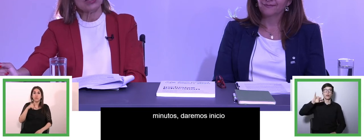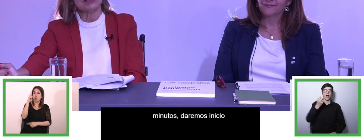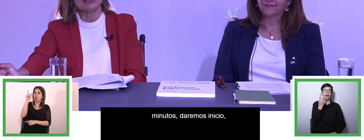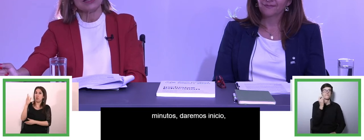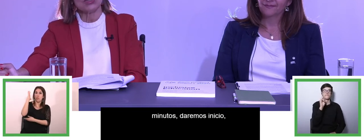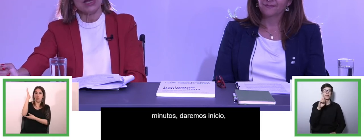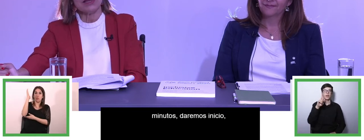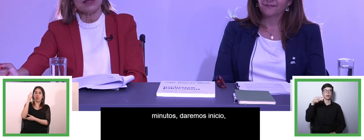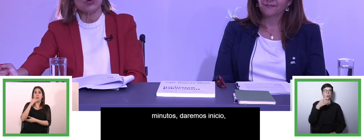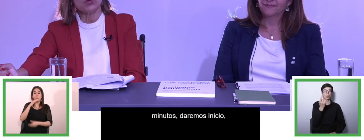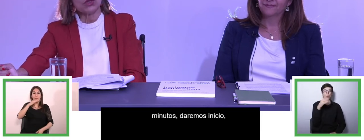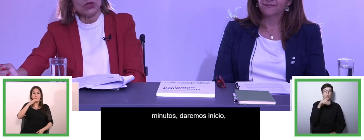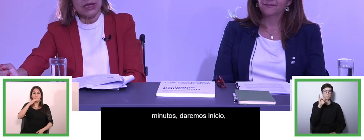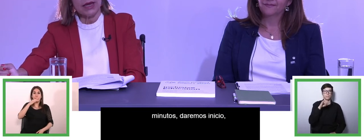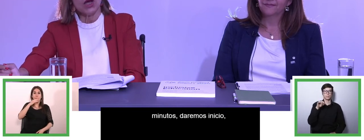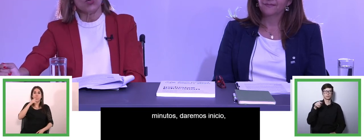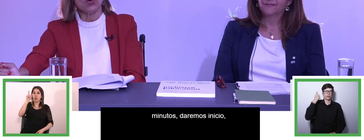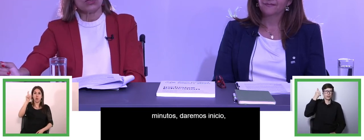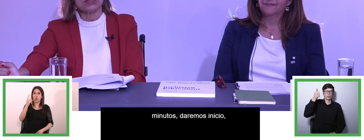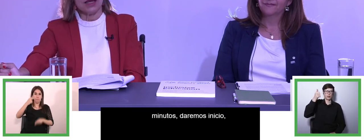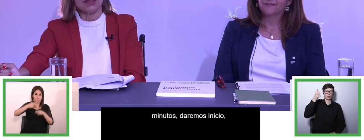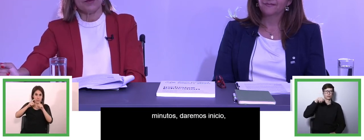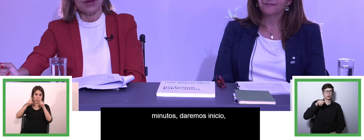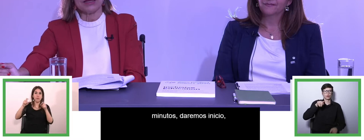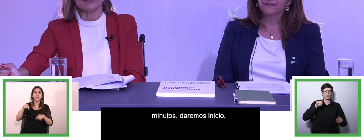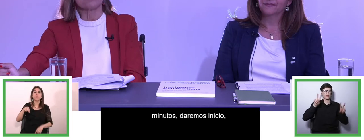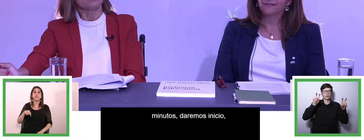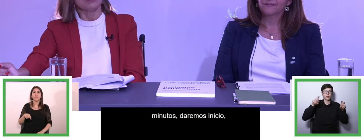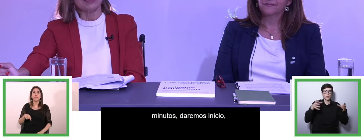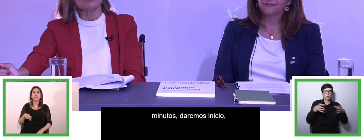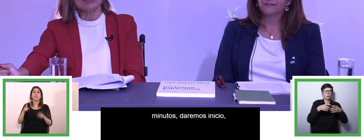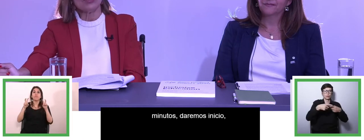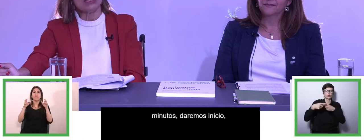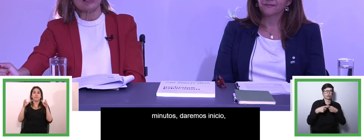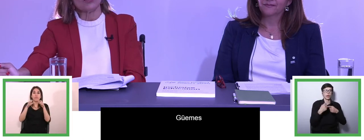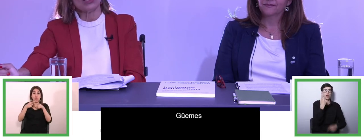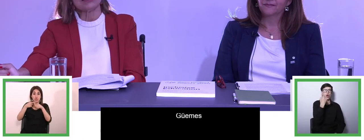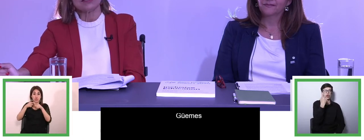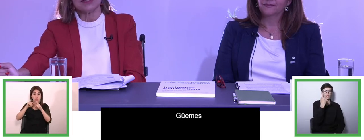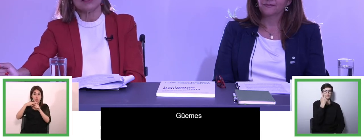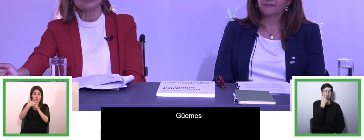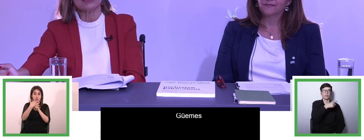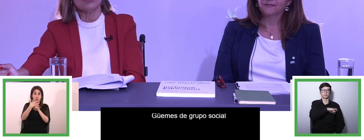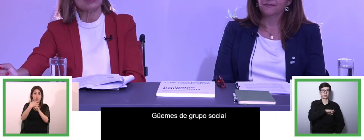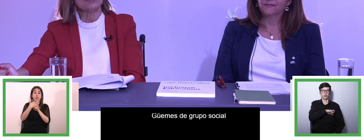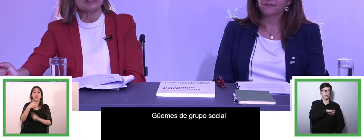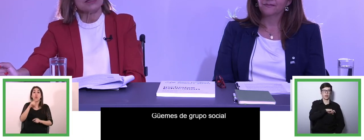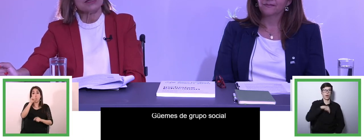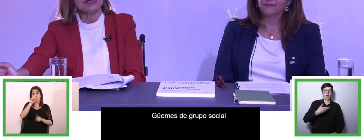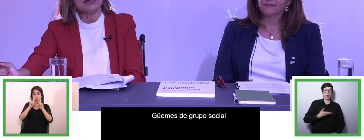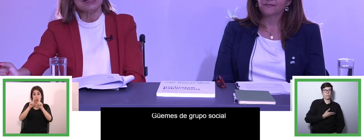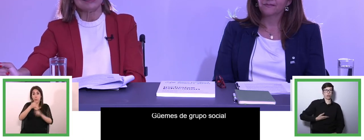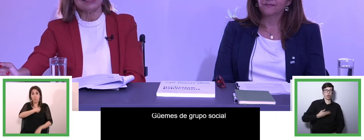Relaciones Internacionales de Grupo Social 11 de España. Al mediodía, hora en Chile, contaremos con la